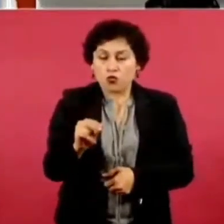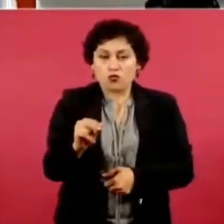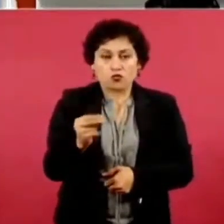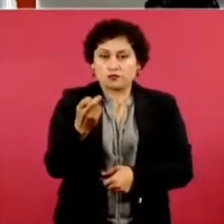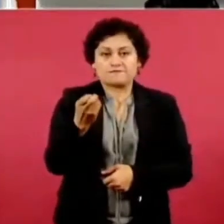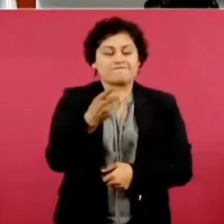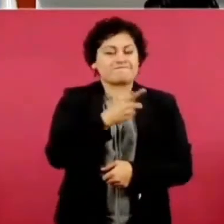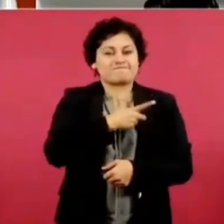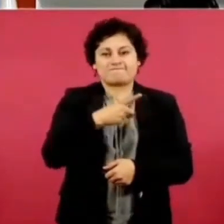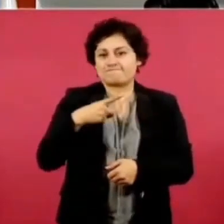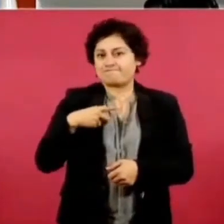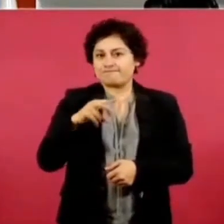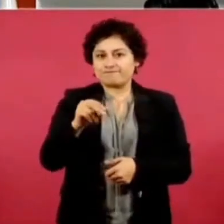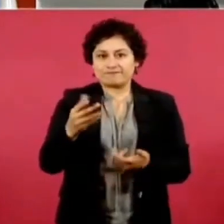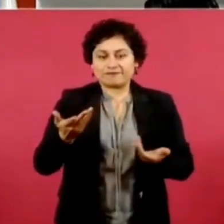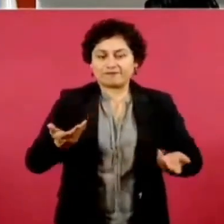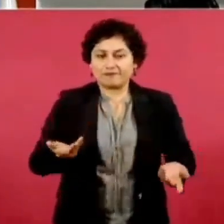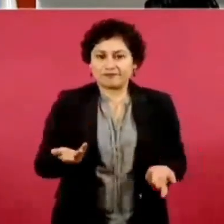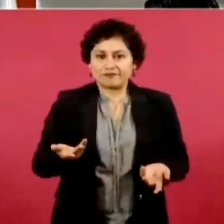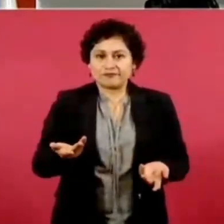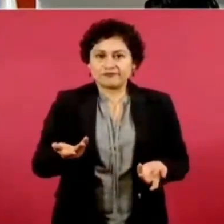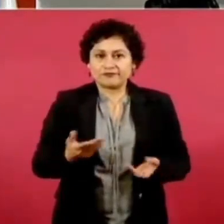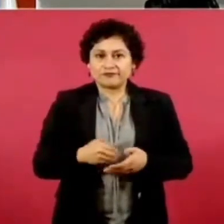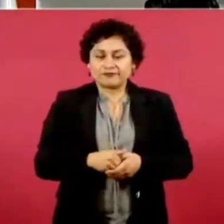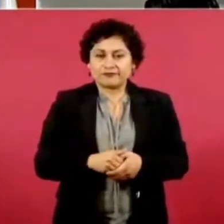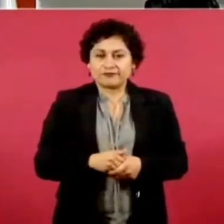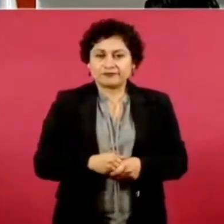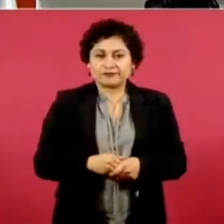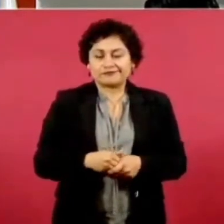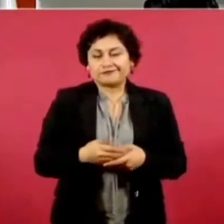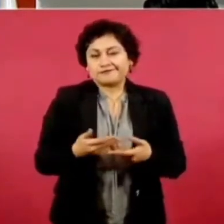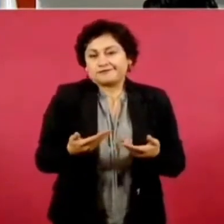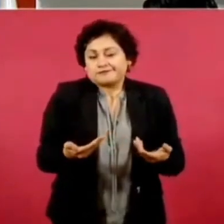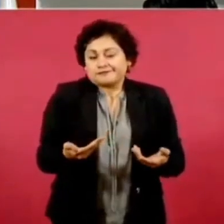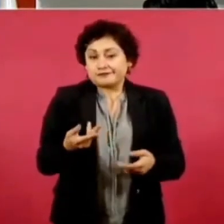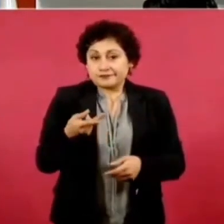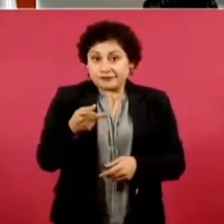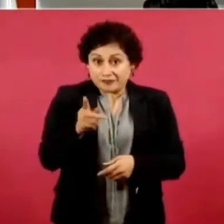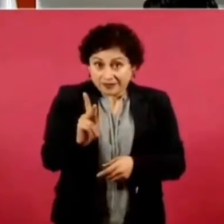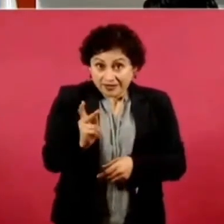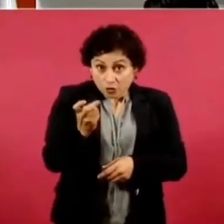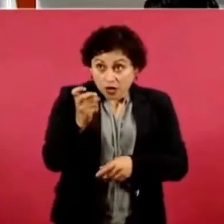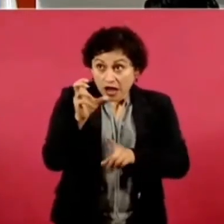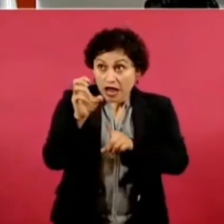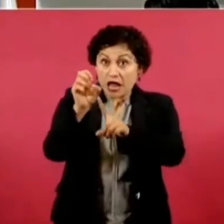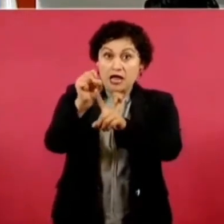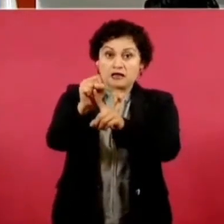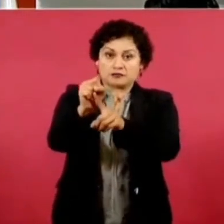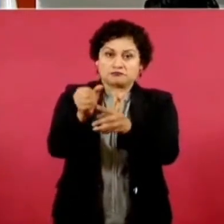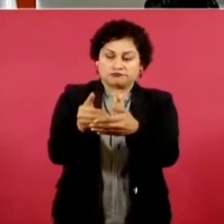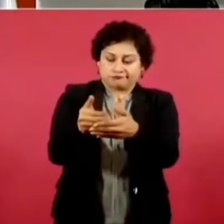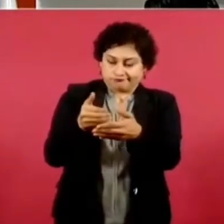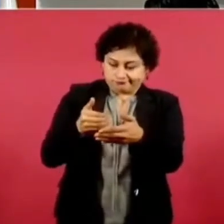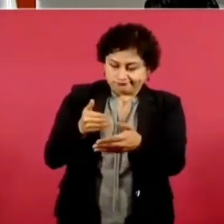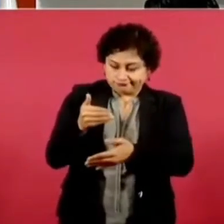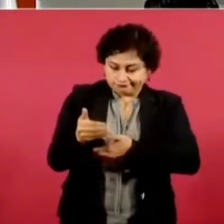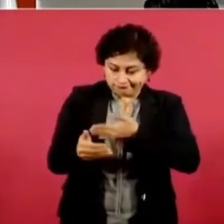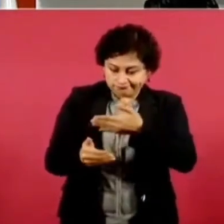Más que esto lleva tiempo, siempre he dicho